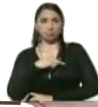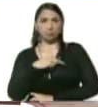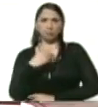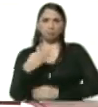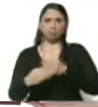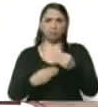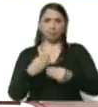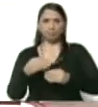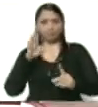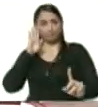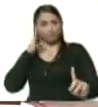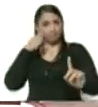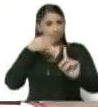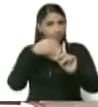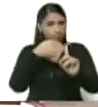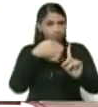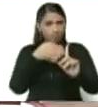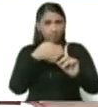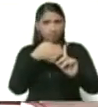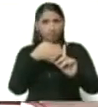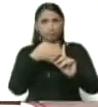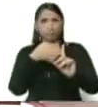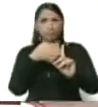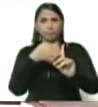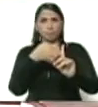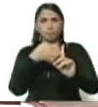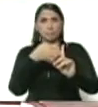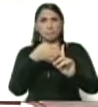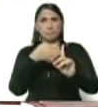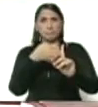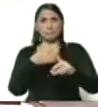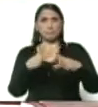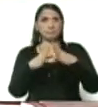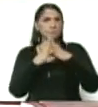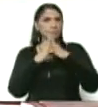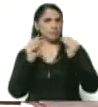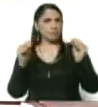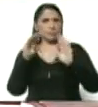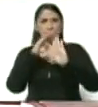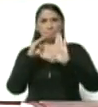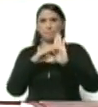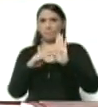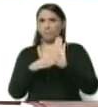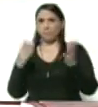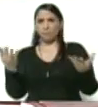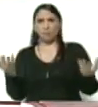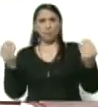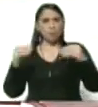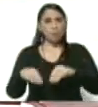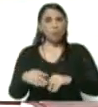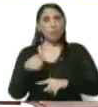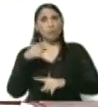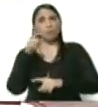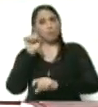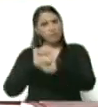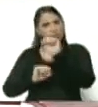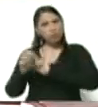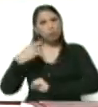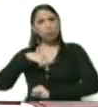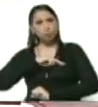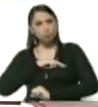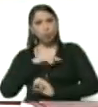mucha énfasis en que todos los protocolos de prevención que hemos